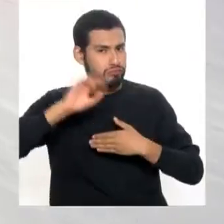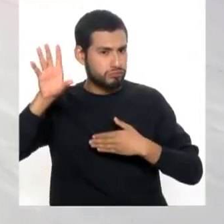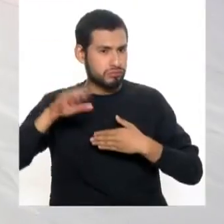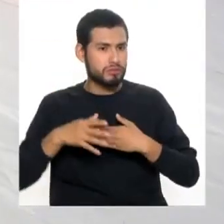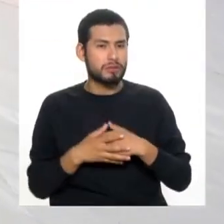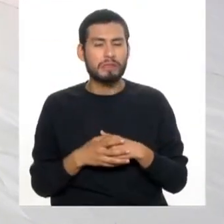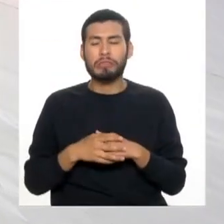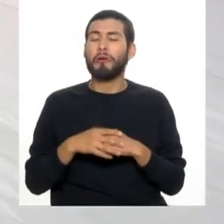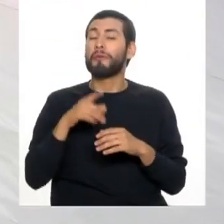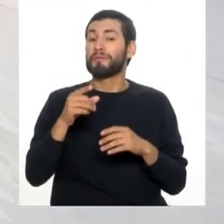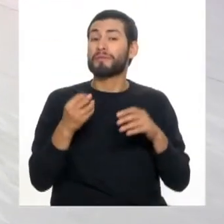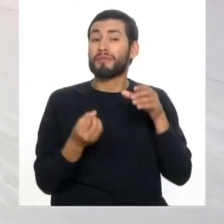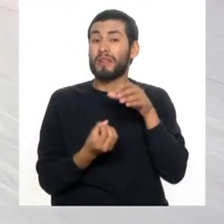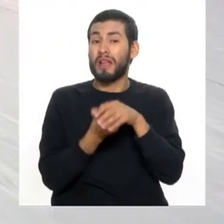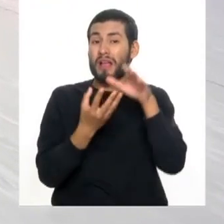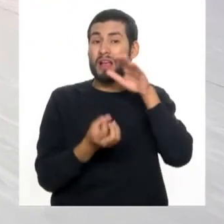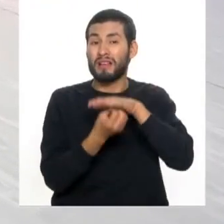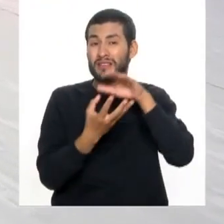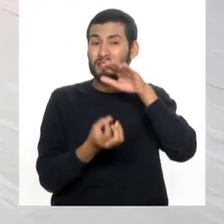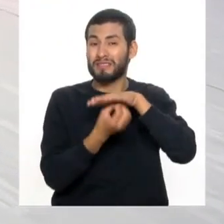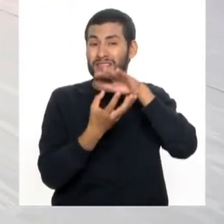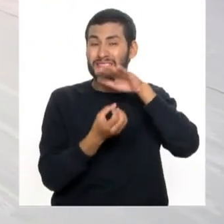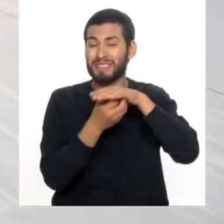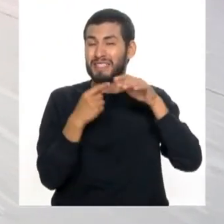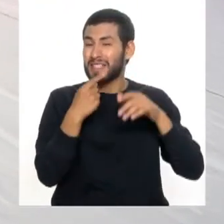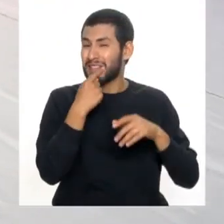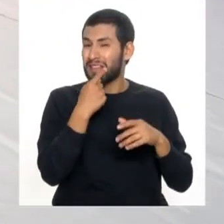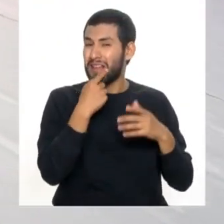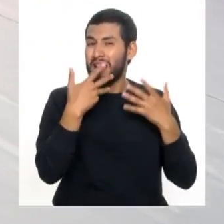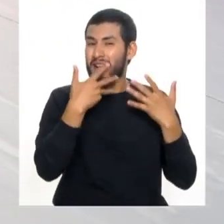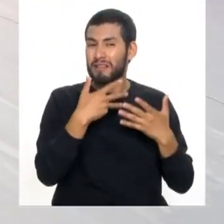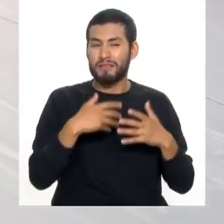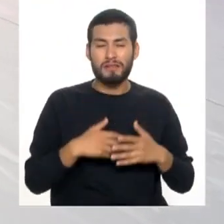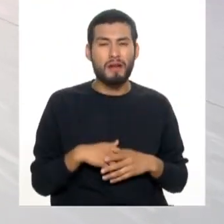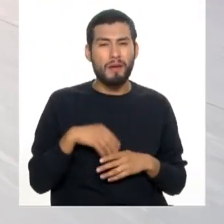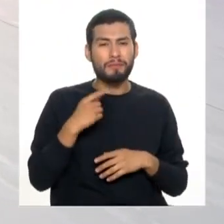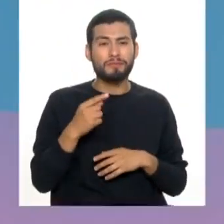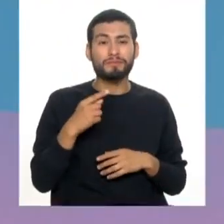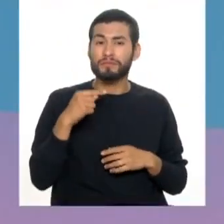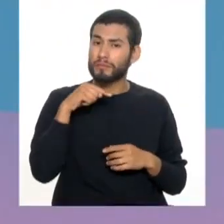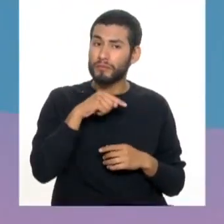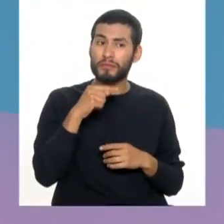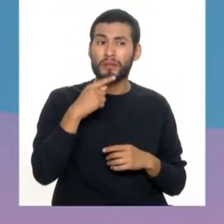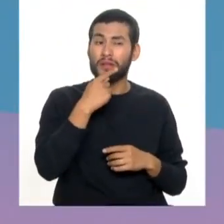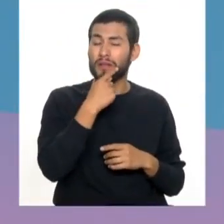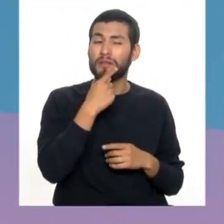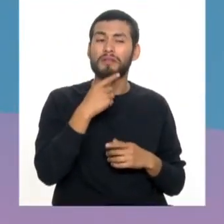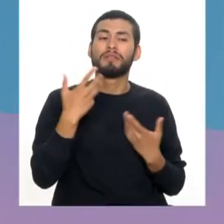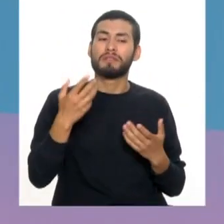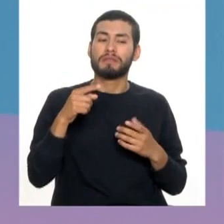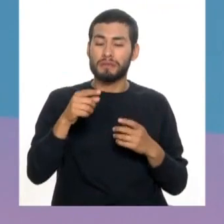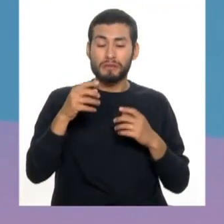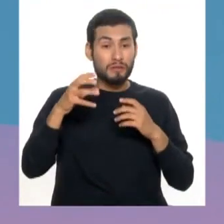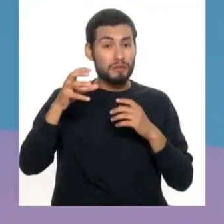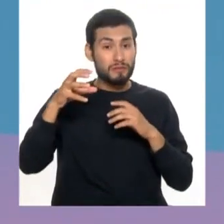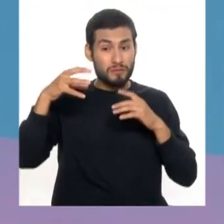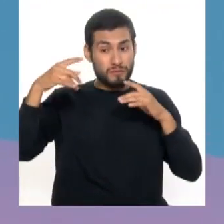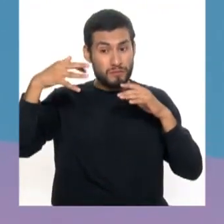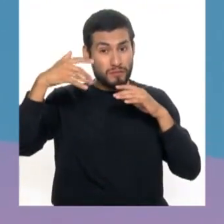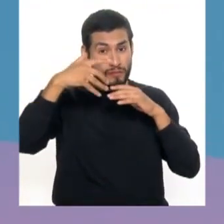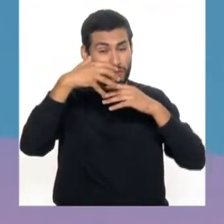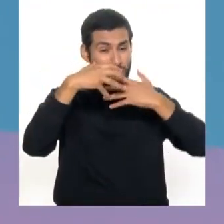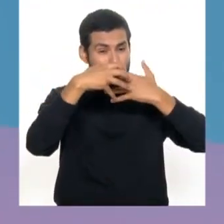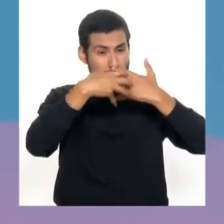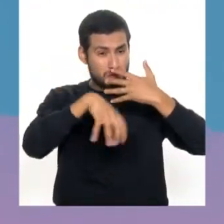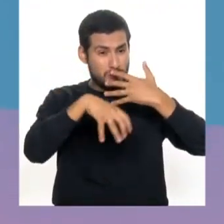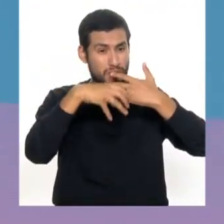cuando comen canchita, a veces esto amarillito se queda en la encía porque hay encía móvil. Esa encía móvil, las cerdas tienen que ingresar con